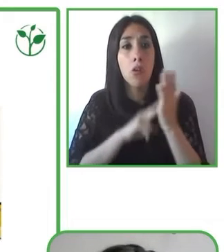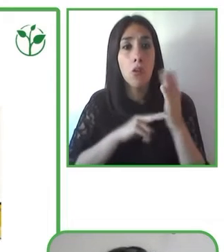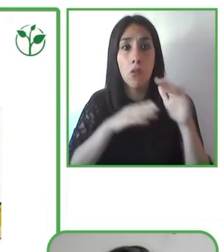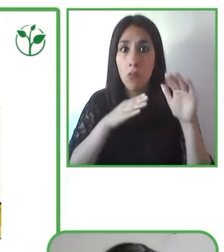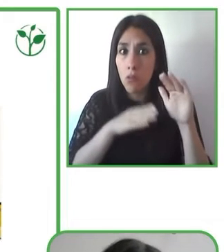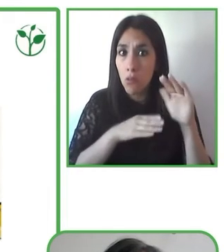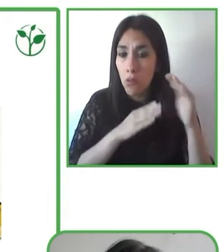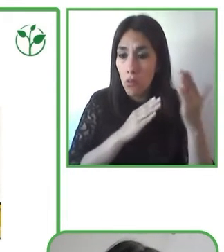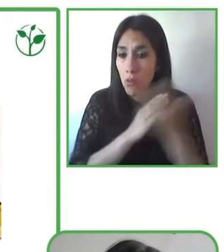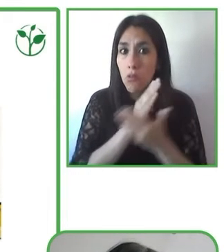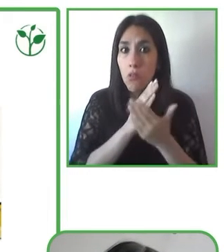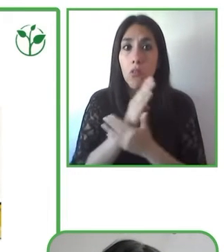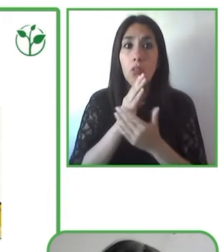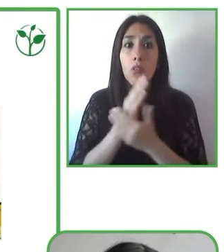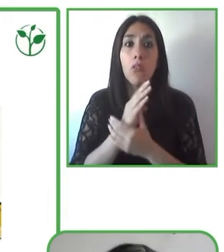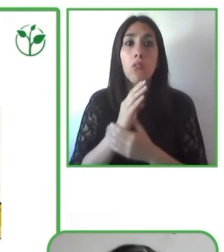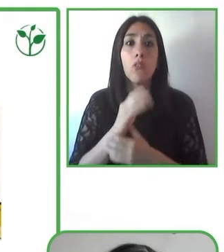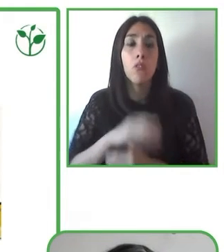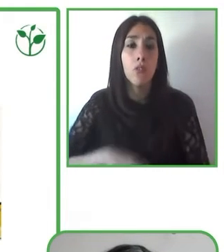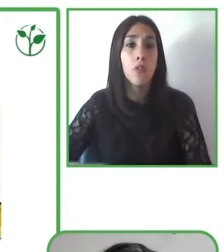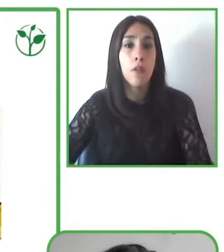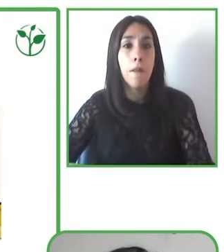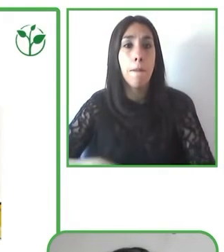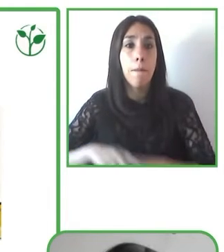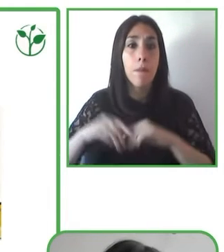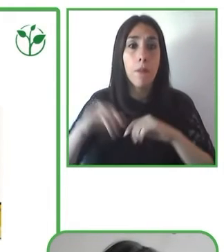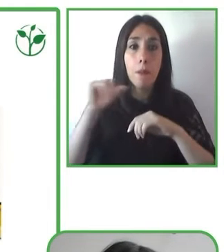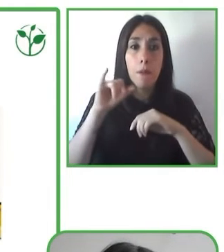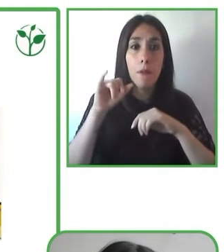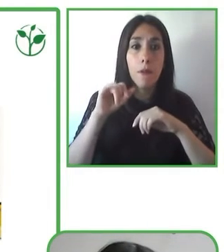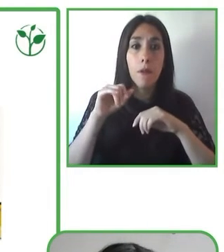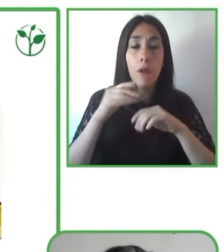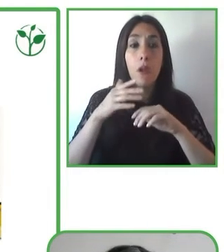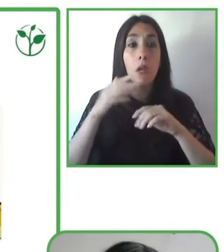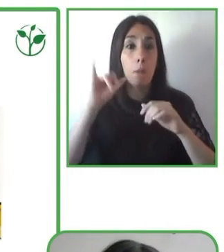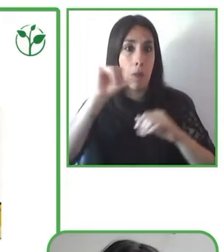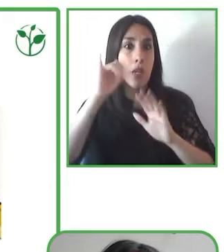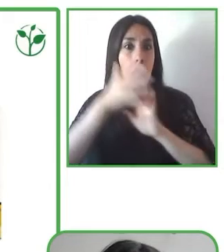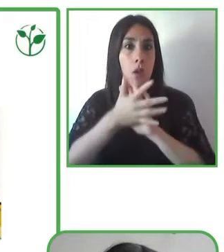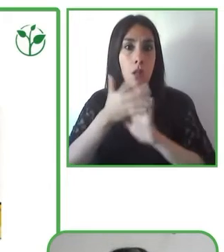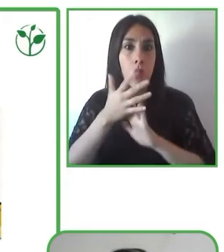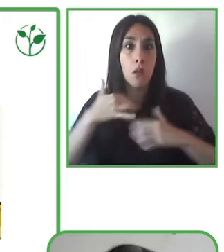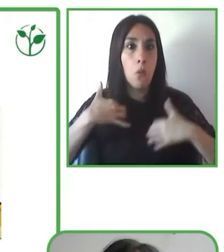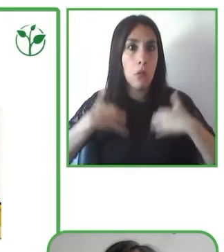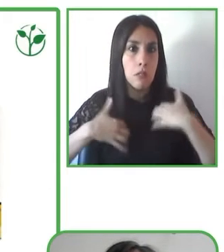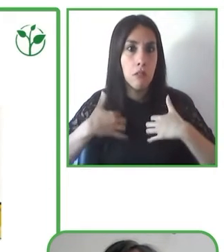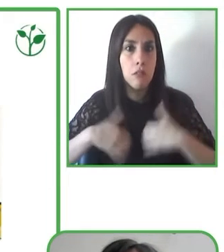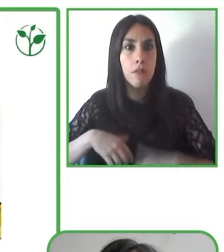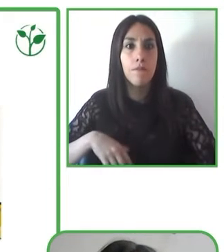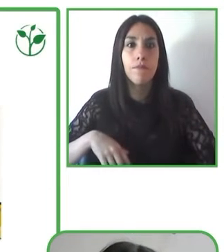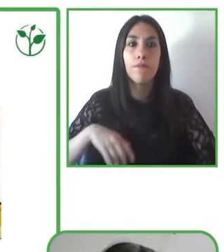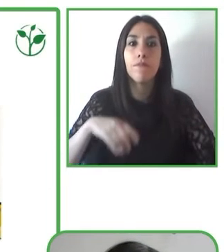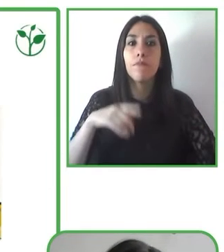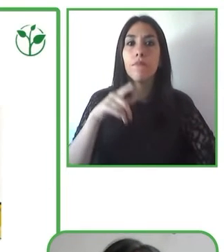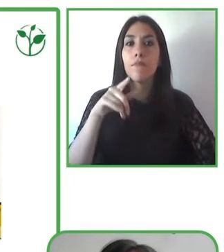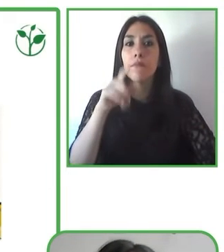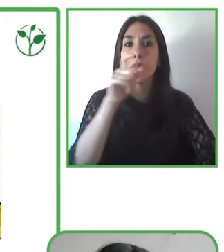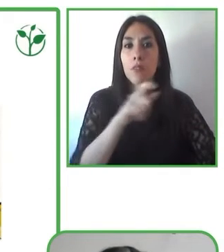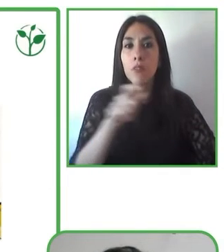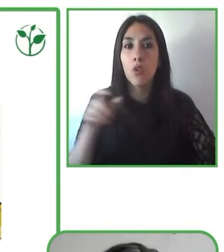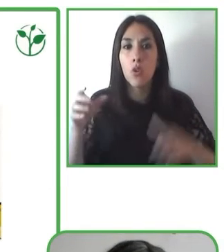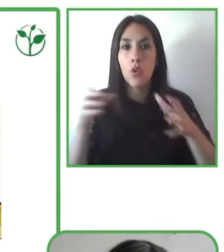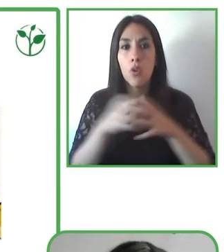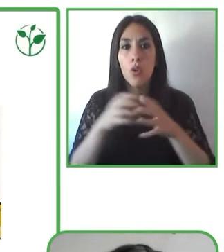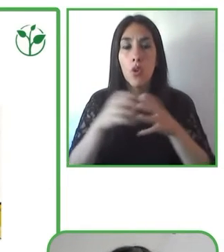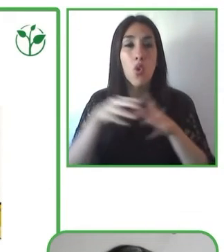lengua de señas. Si queremos tener una sociedad inclusiva, es fundamental que los niños, las personas que no son